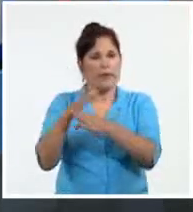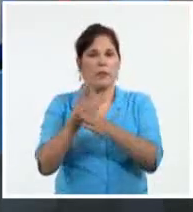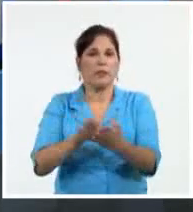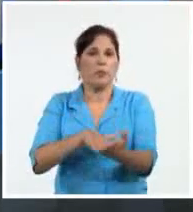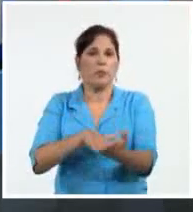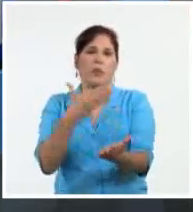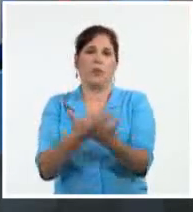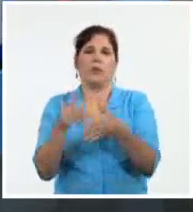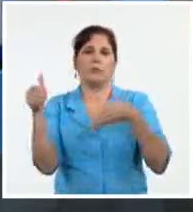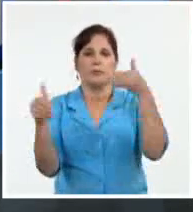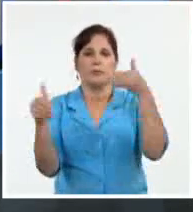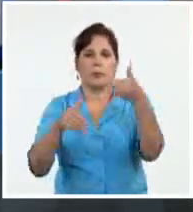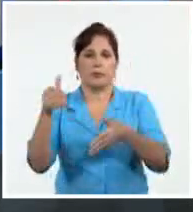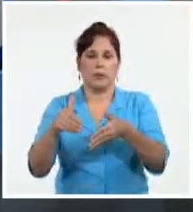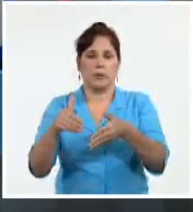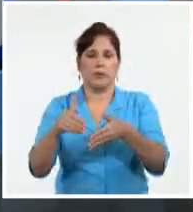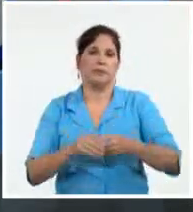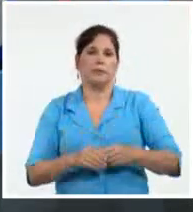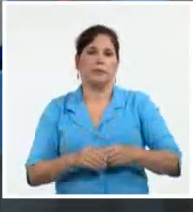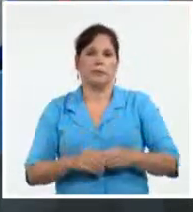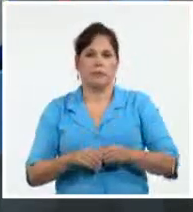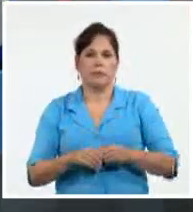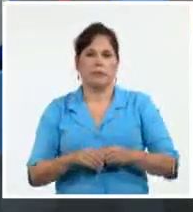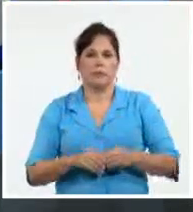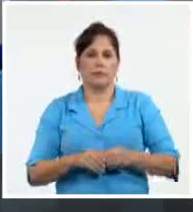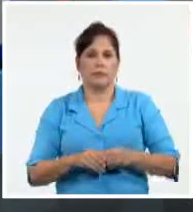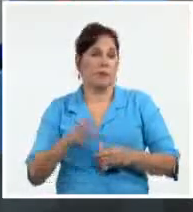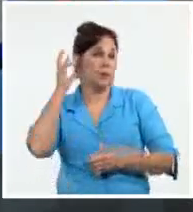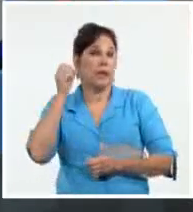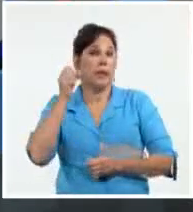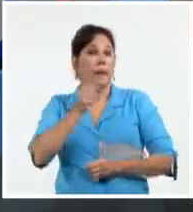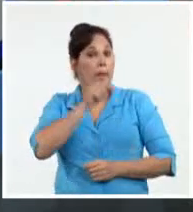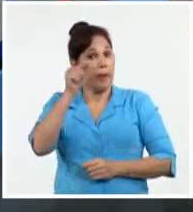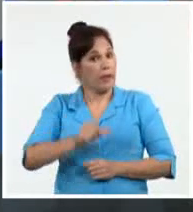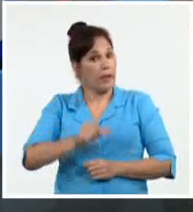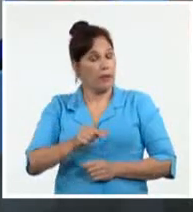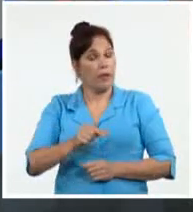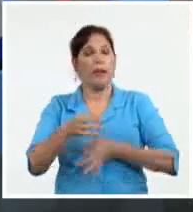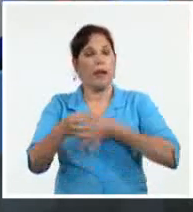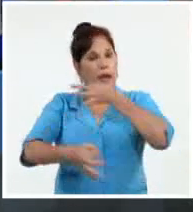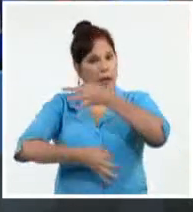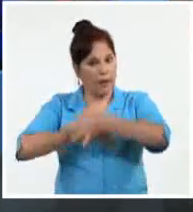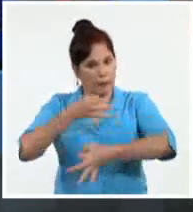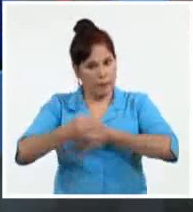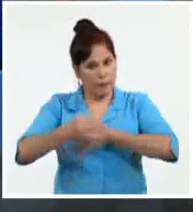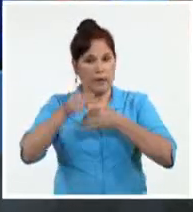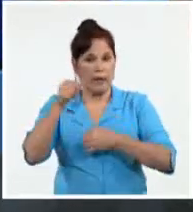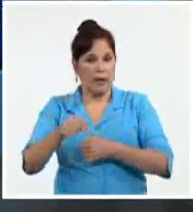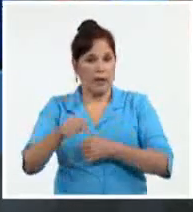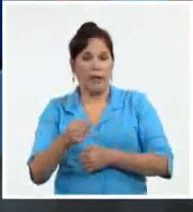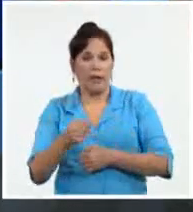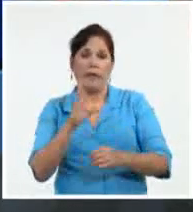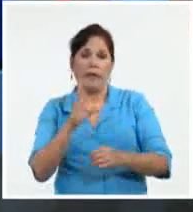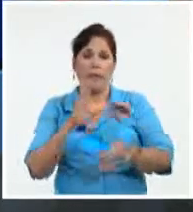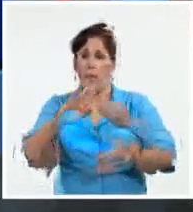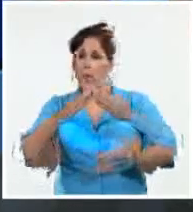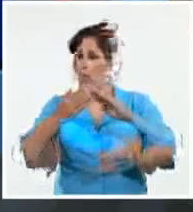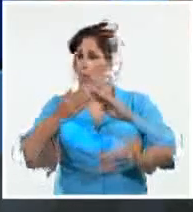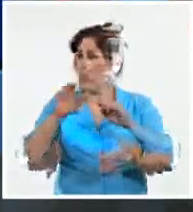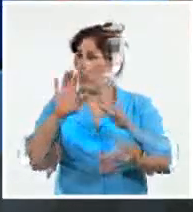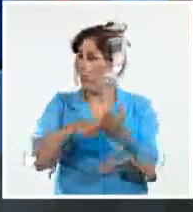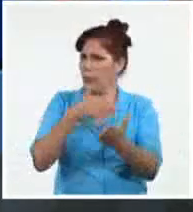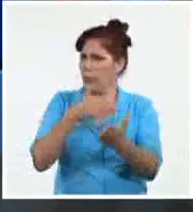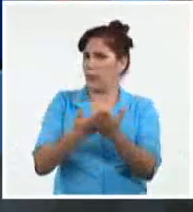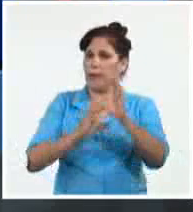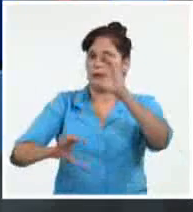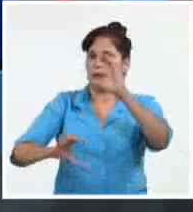propuestas de los participantes. Anisley Torres nos propone un análisis de la cita en Buenos Aires a partir de lo que allí se discutió y de lo que se